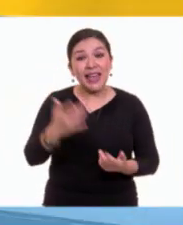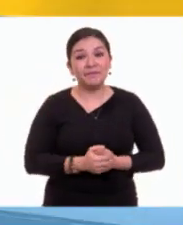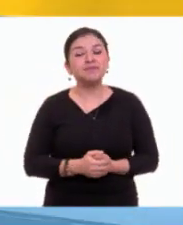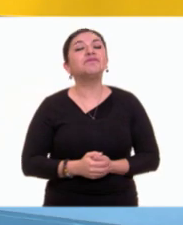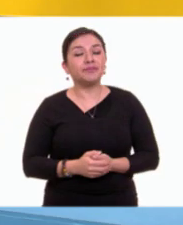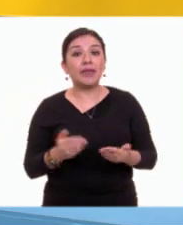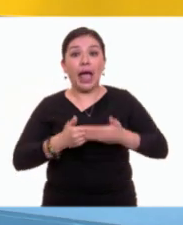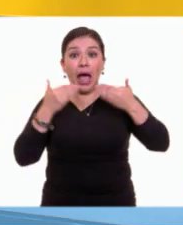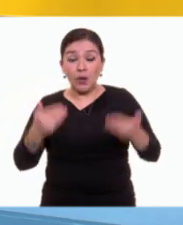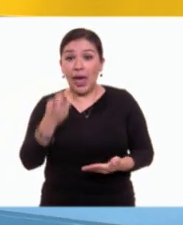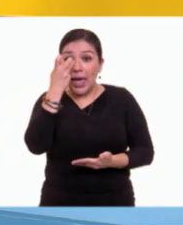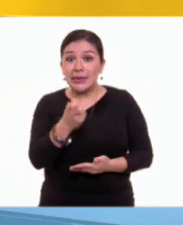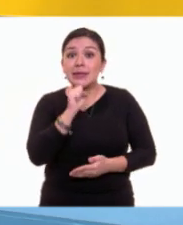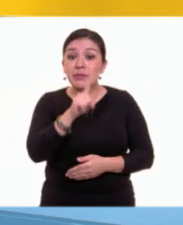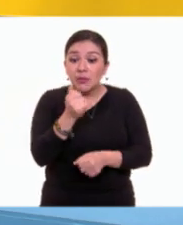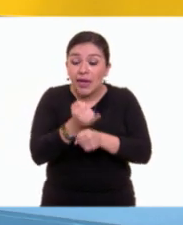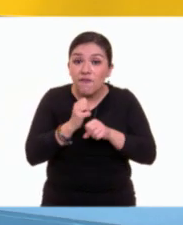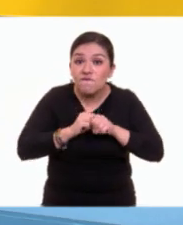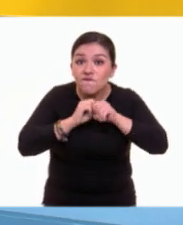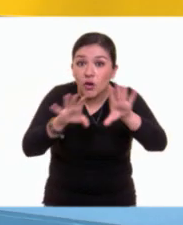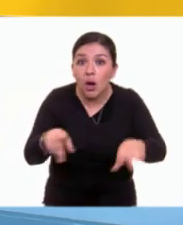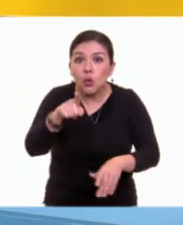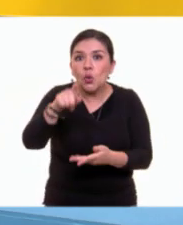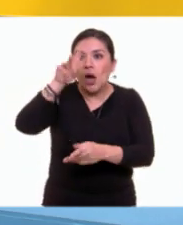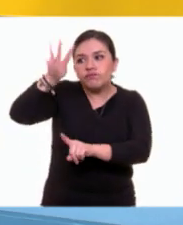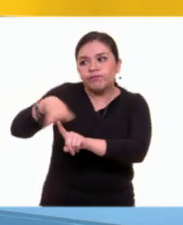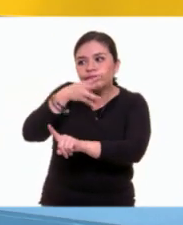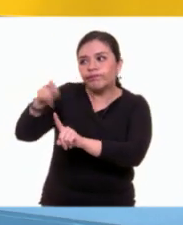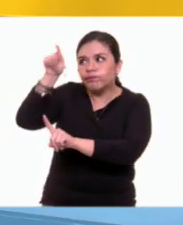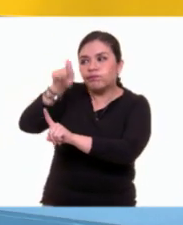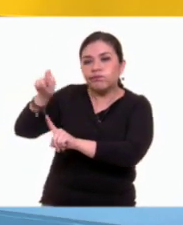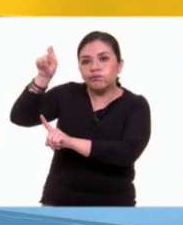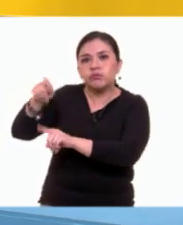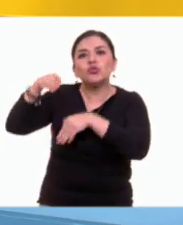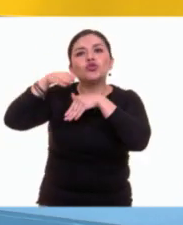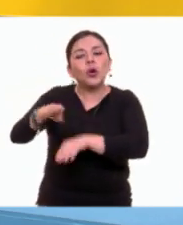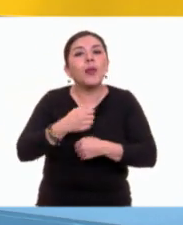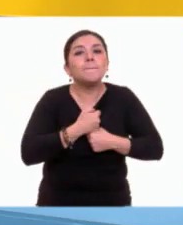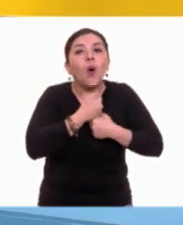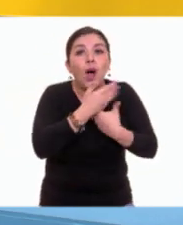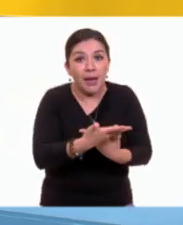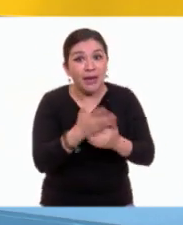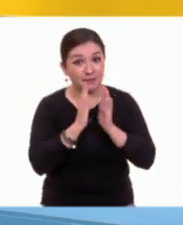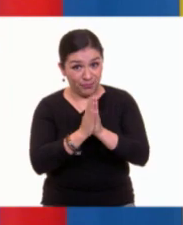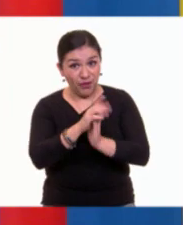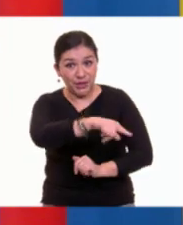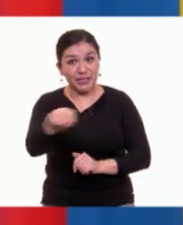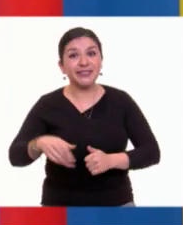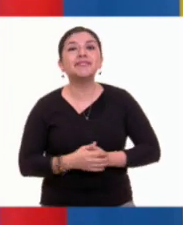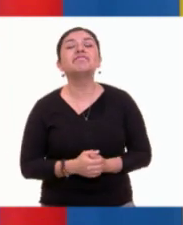Ahora, con la información que tenemos, llenemos la columna sobre el poema, ¿de acuerdo? De acuerdo, sí, sí, sí, sí.